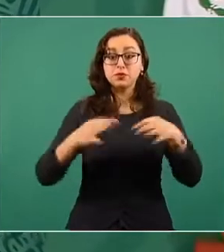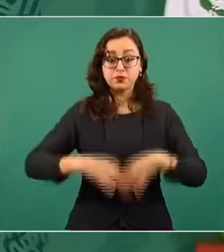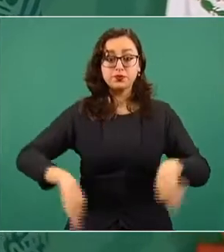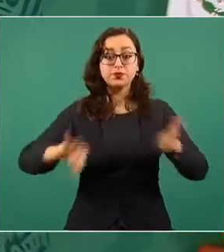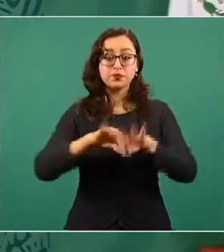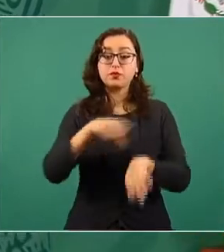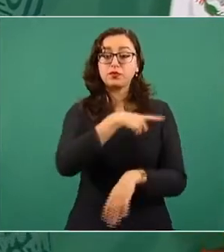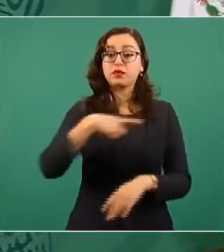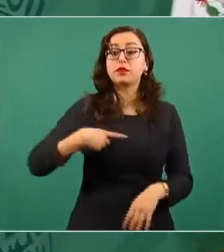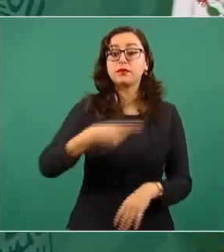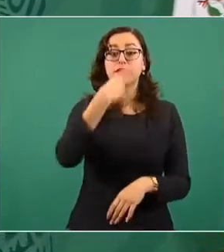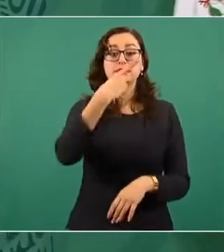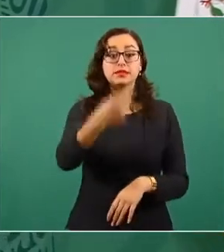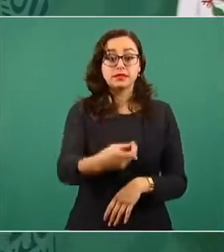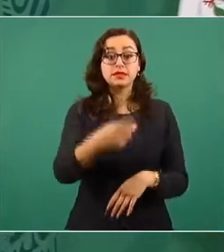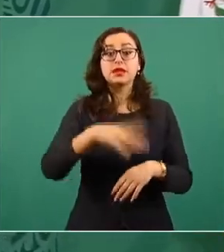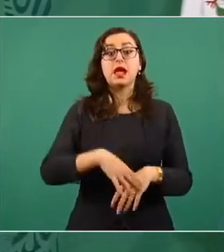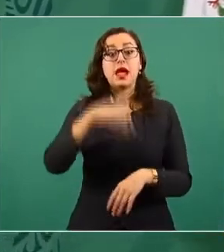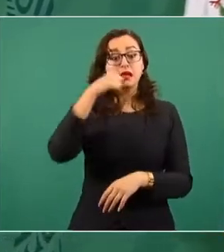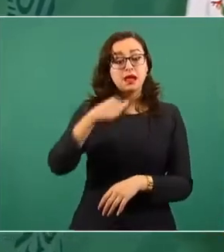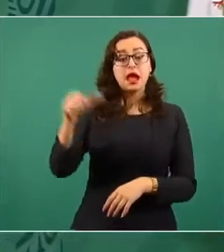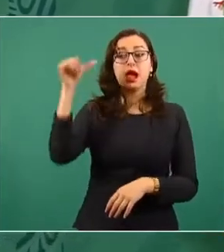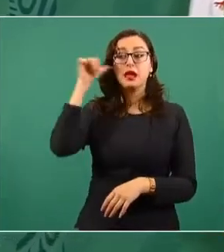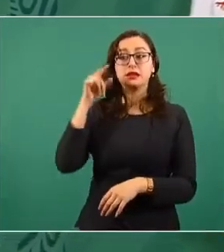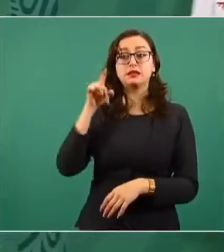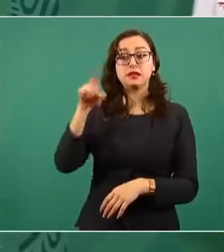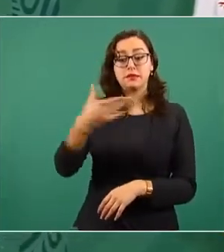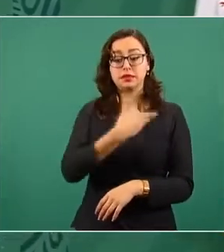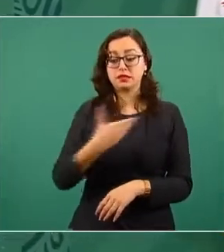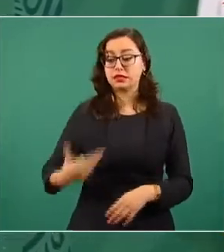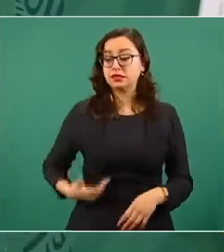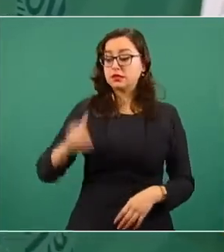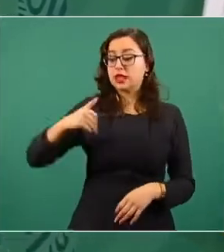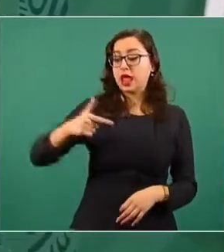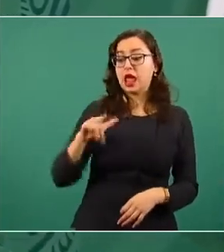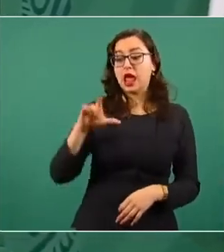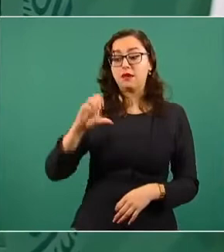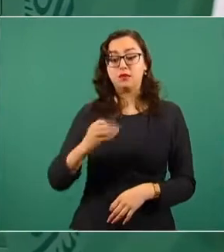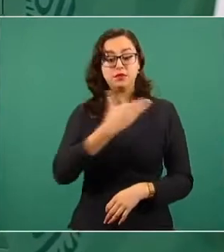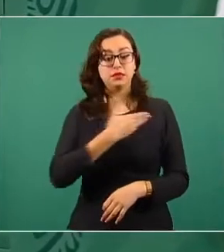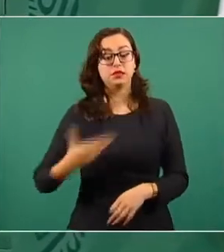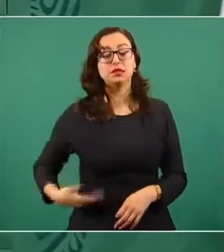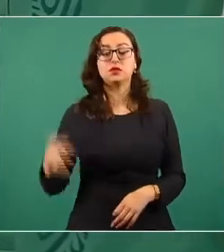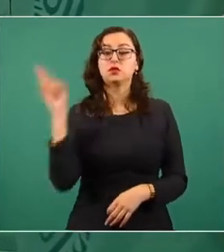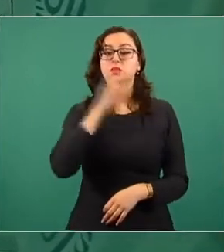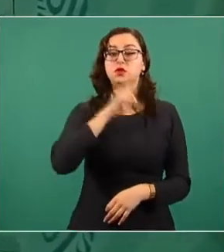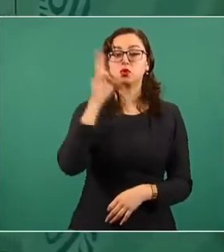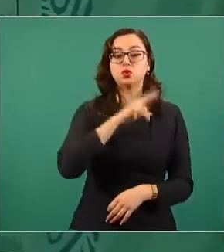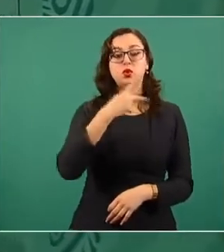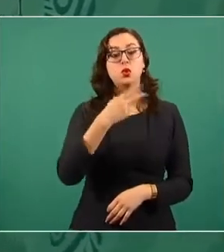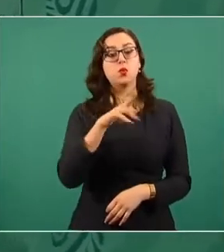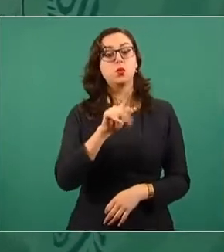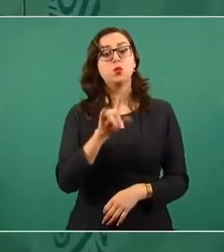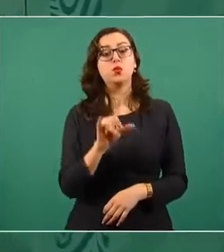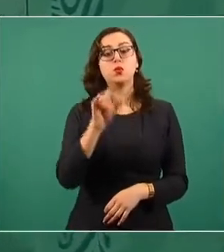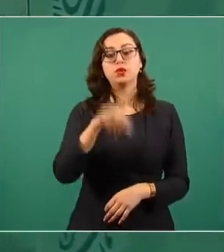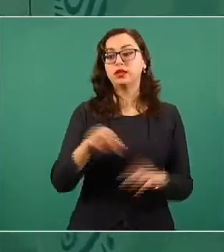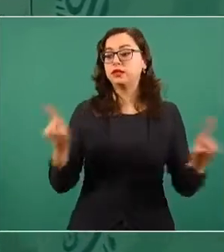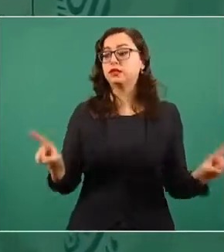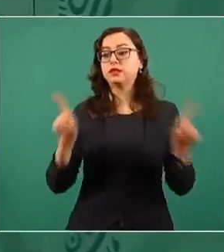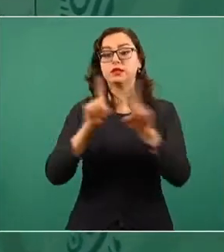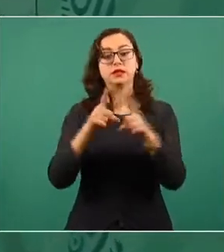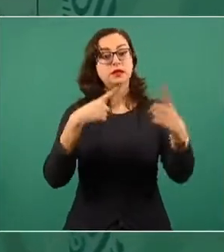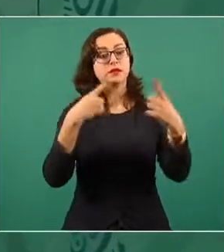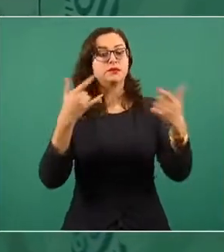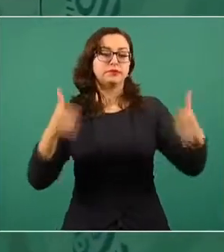conferencia con el presidente ruso Vladimir Putin, sino también estuvo muy al pendiente y atendió